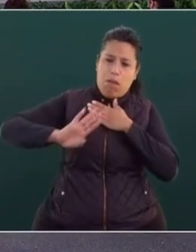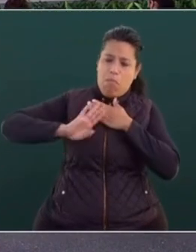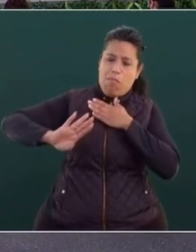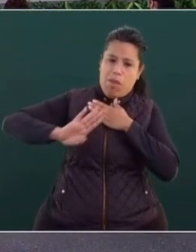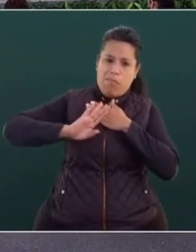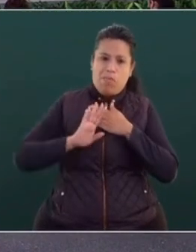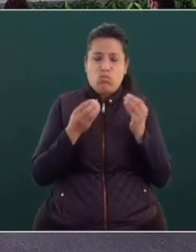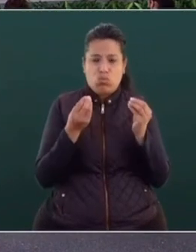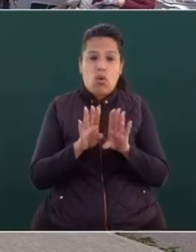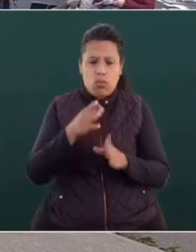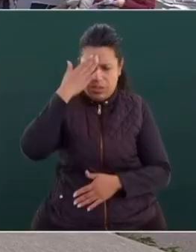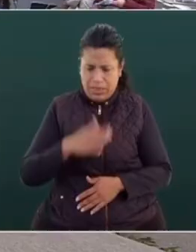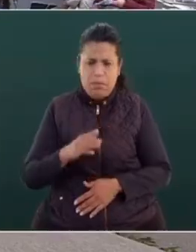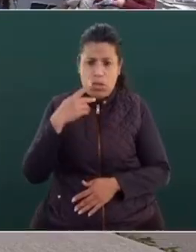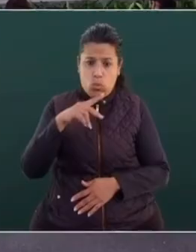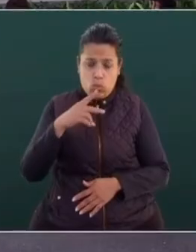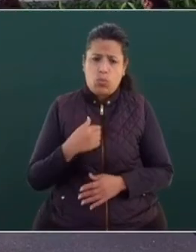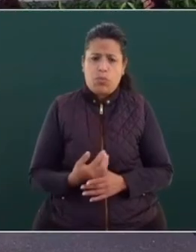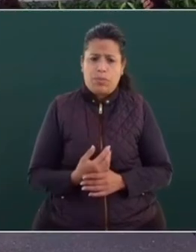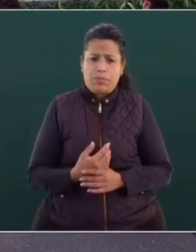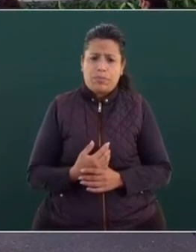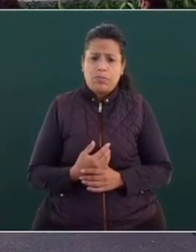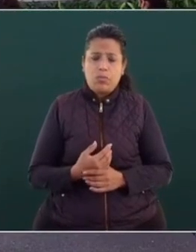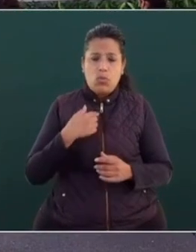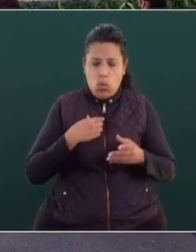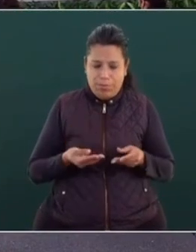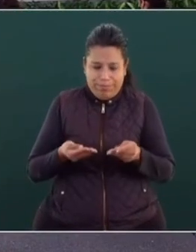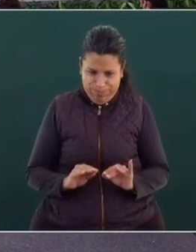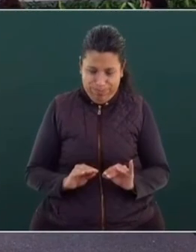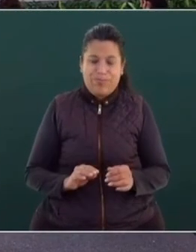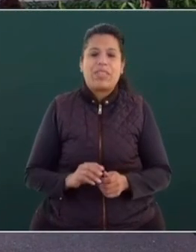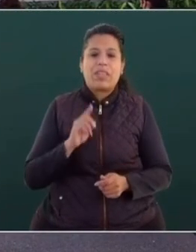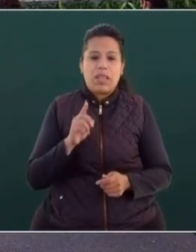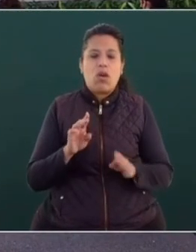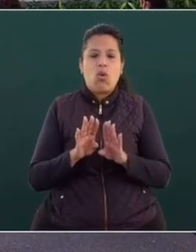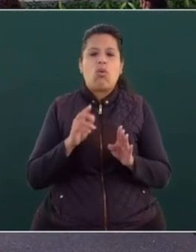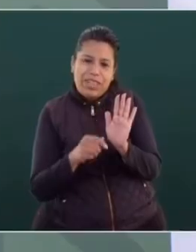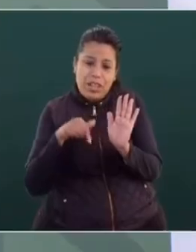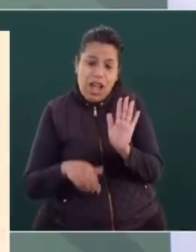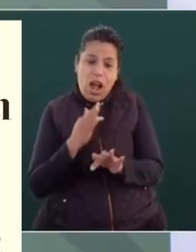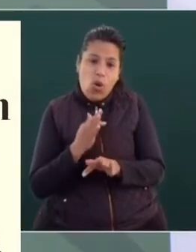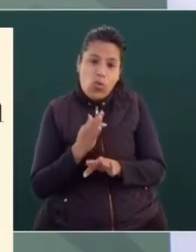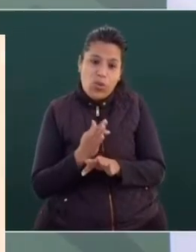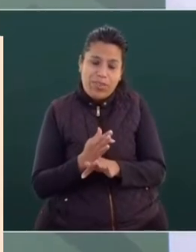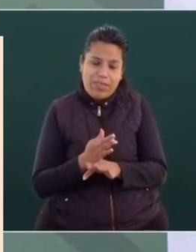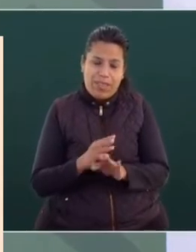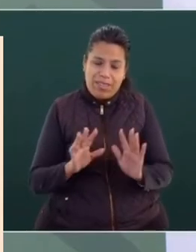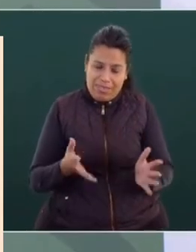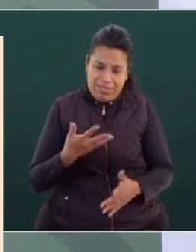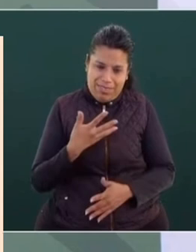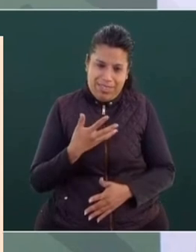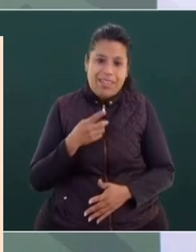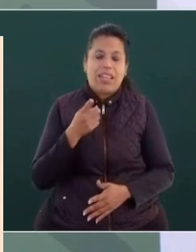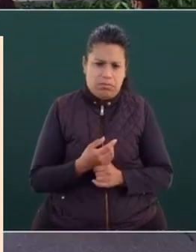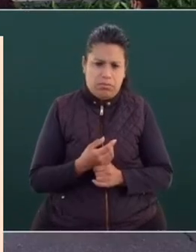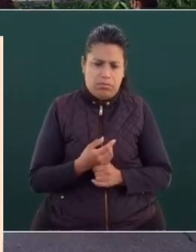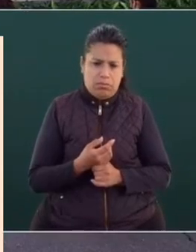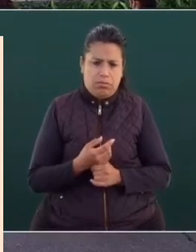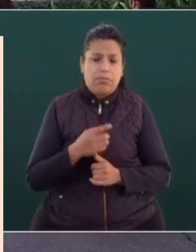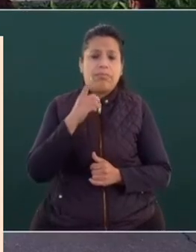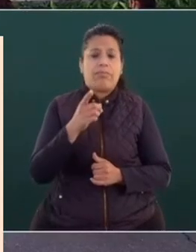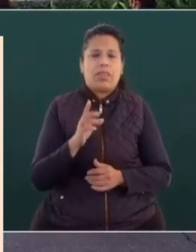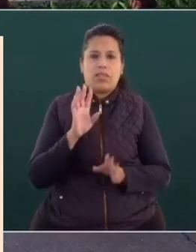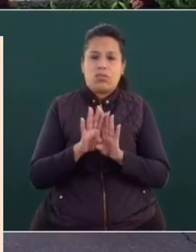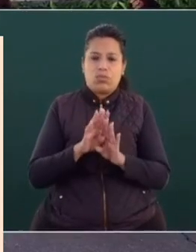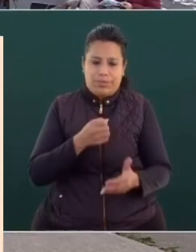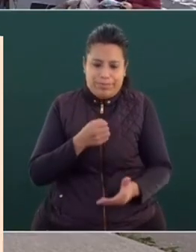¿Lo trató este tema con los empresarios? Sí, les entregué un texto con los datos. Pero no solo el trabajo, sino inflación, incremento